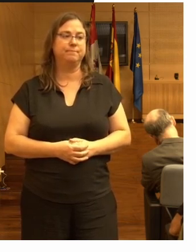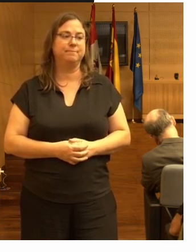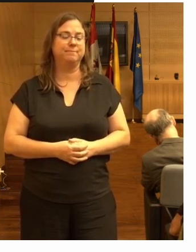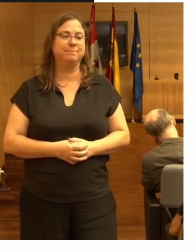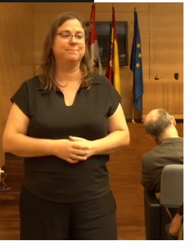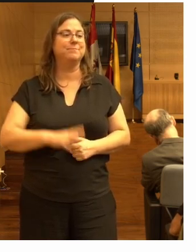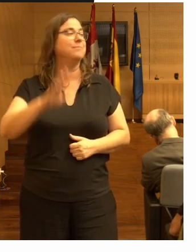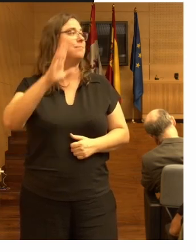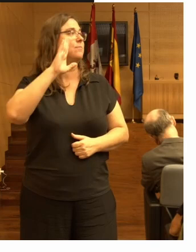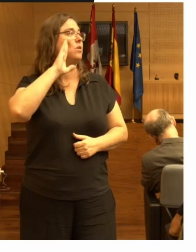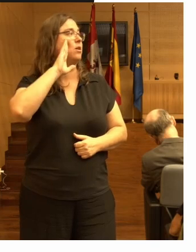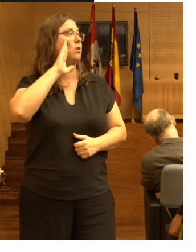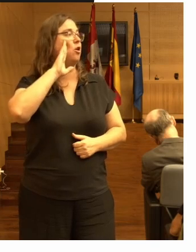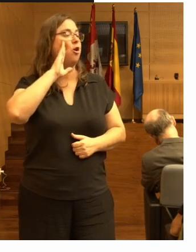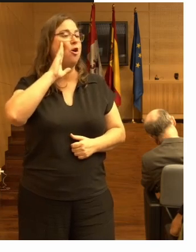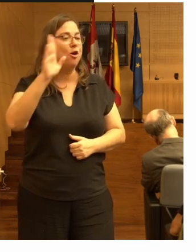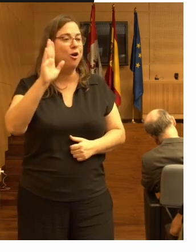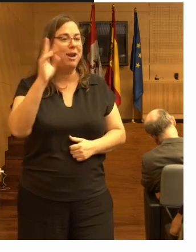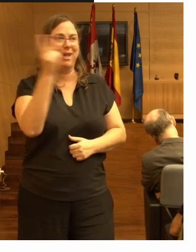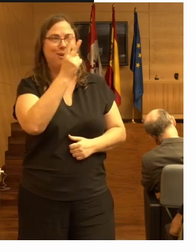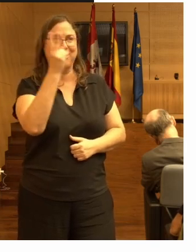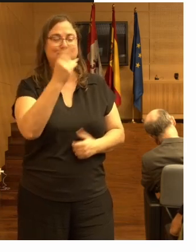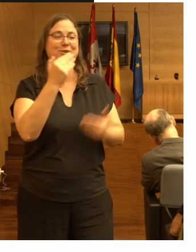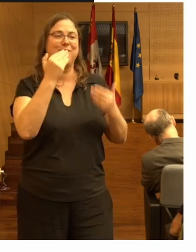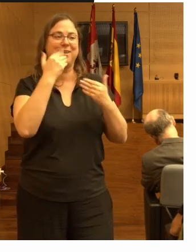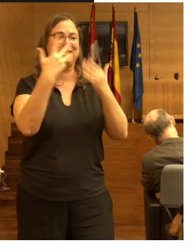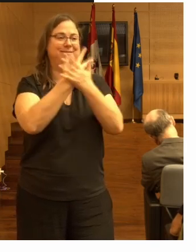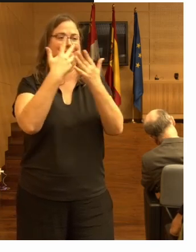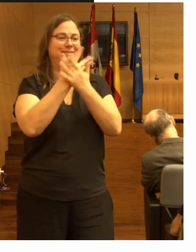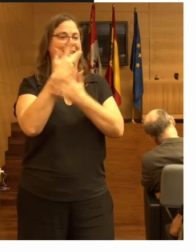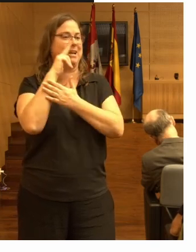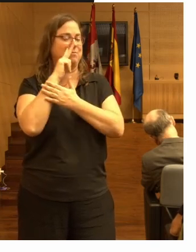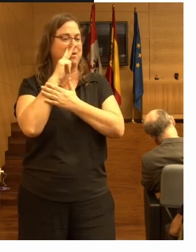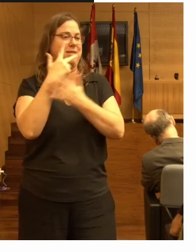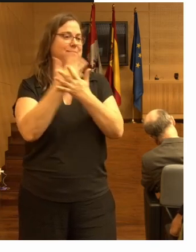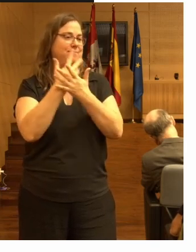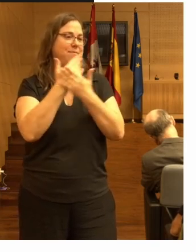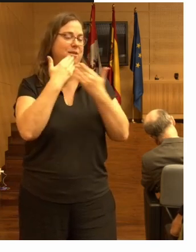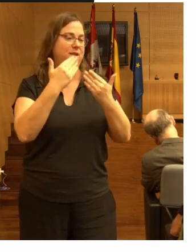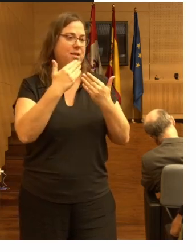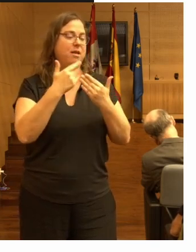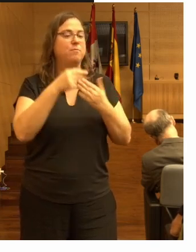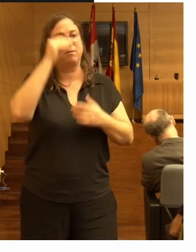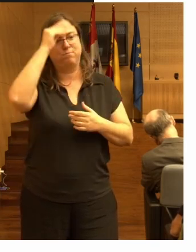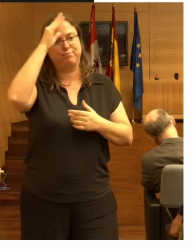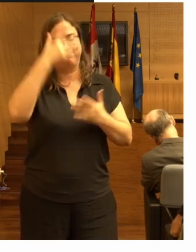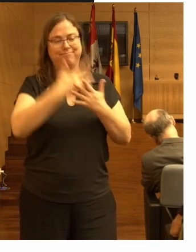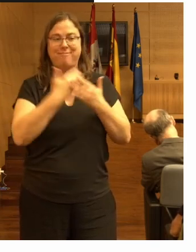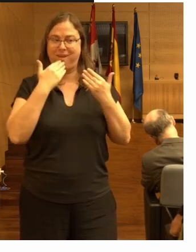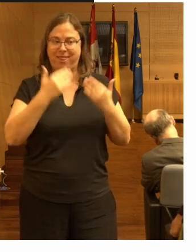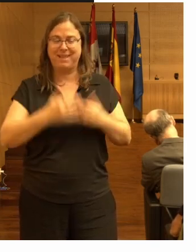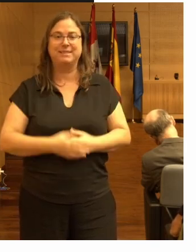hola Liz y Clemens muchas gracias por compartir vuestra experiencia y vuestro aprendizaje de conocimiento